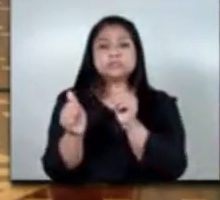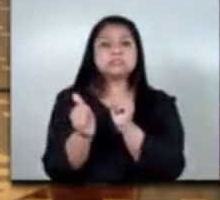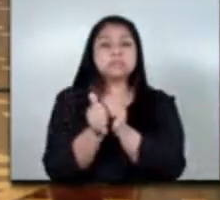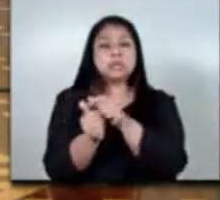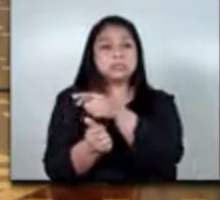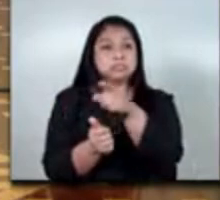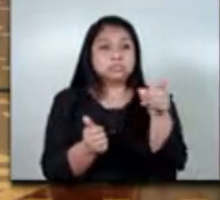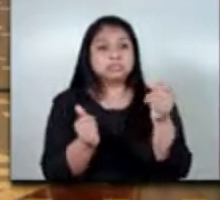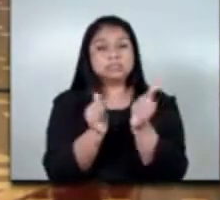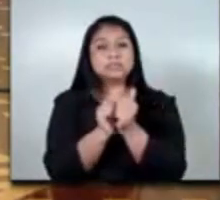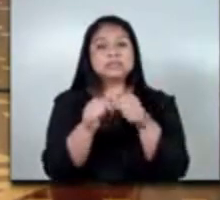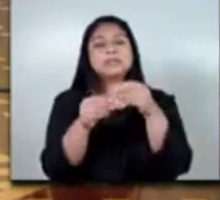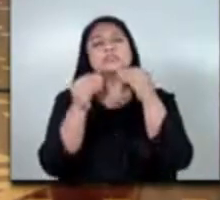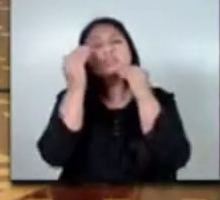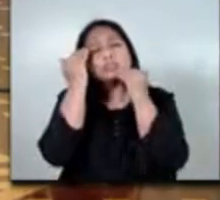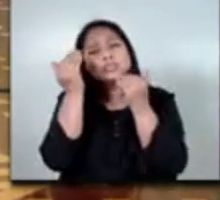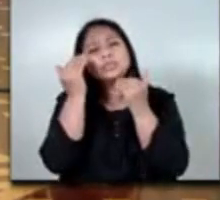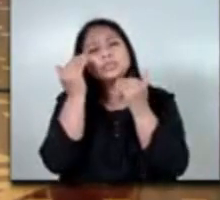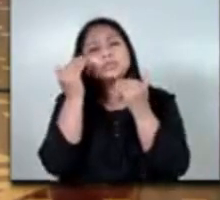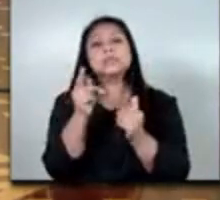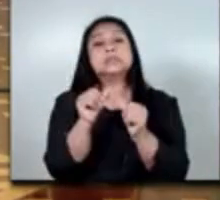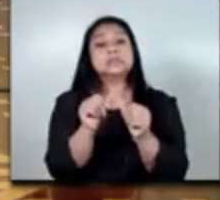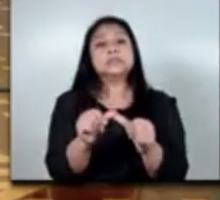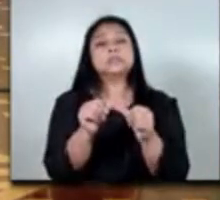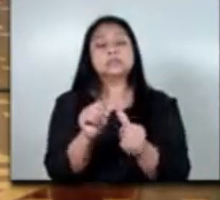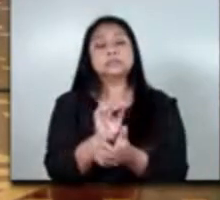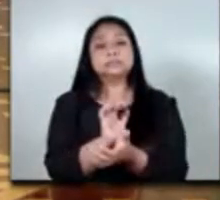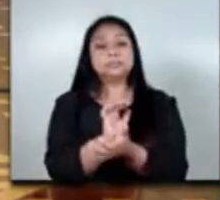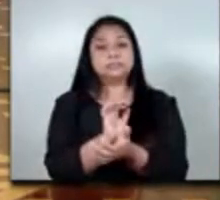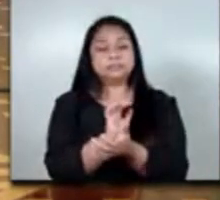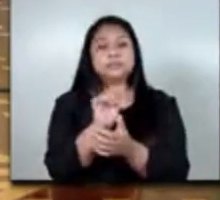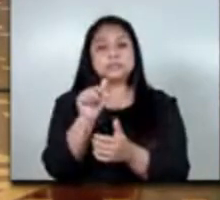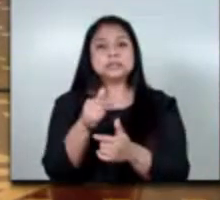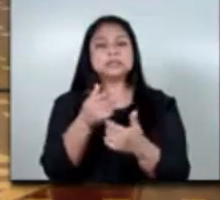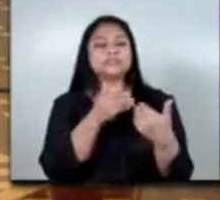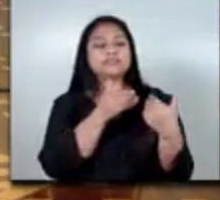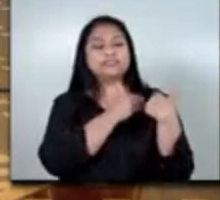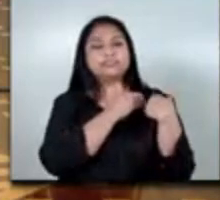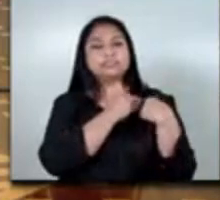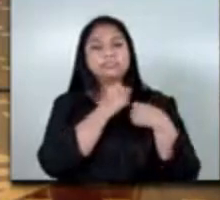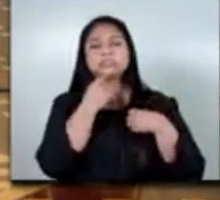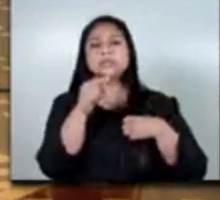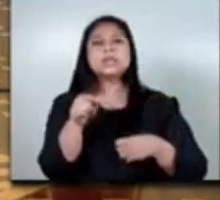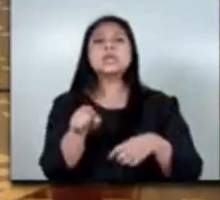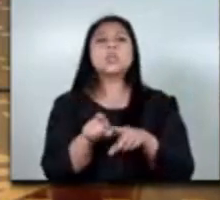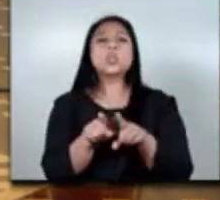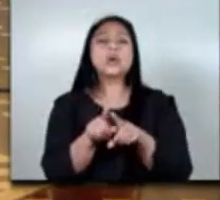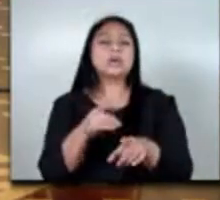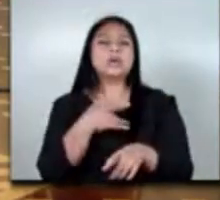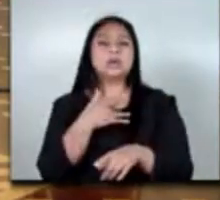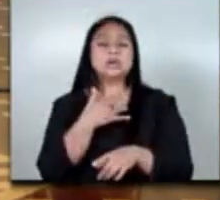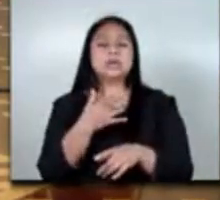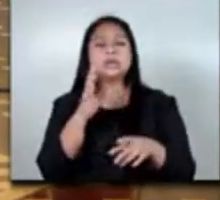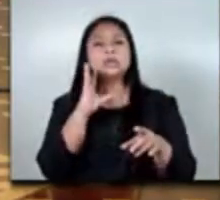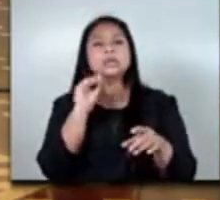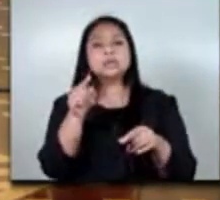agradecerles y seguir esperando y comunicarles que seguimos esperando ese compromiso en el mismo sentido a